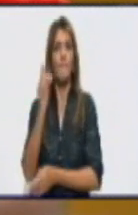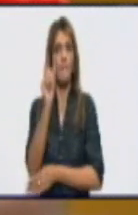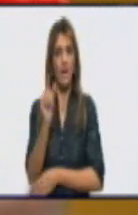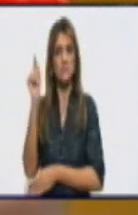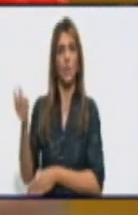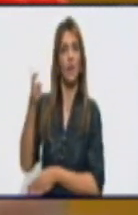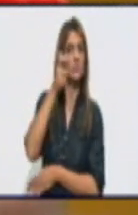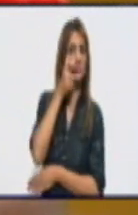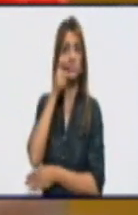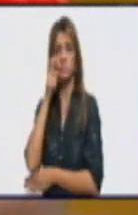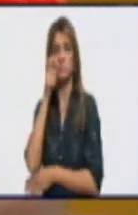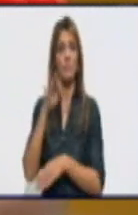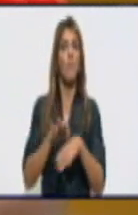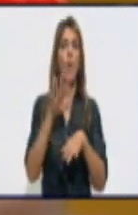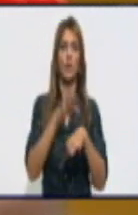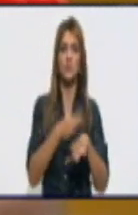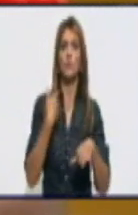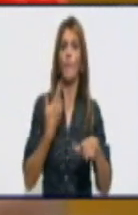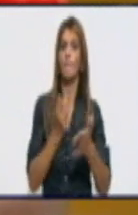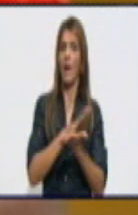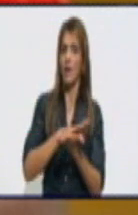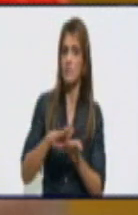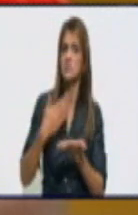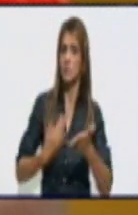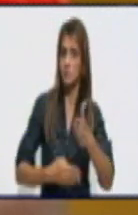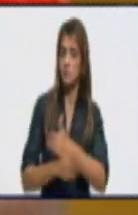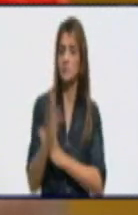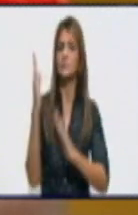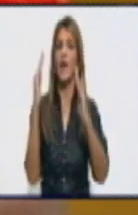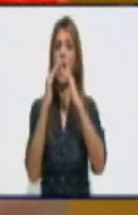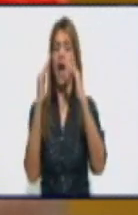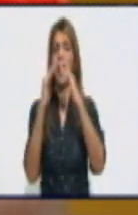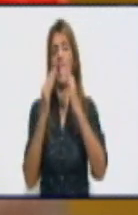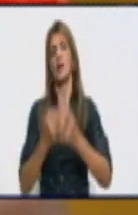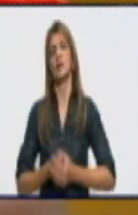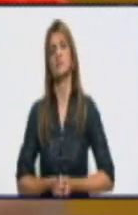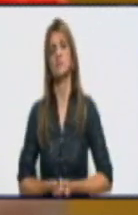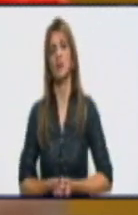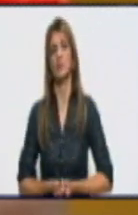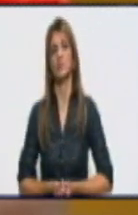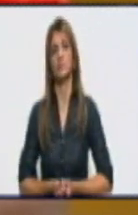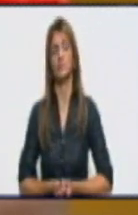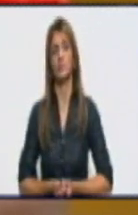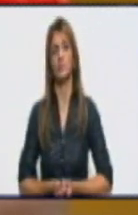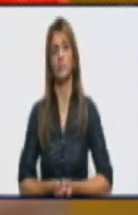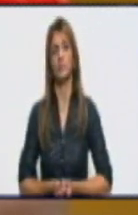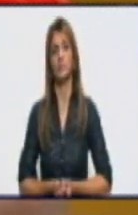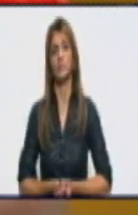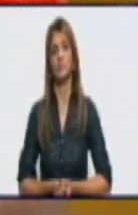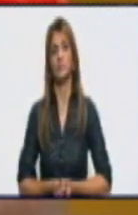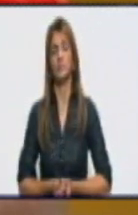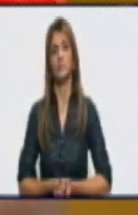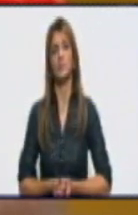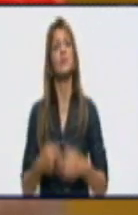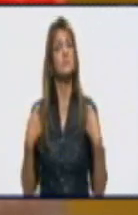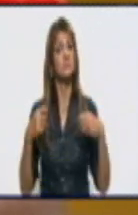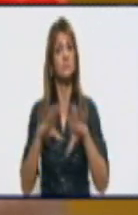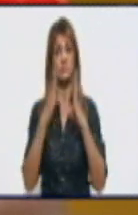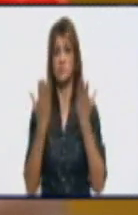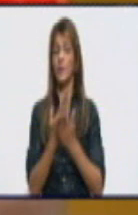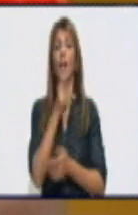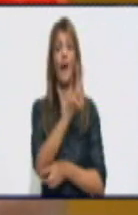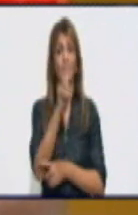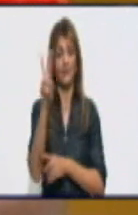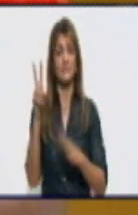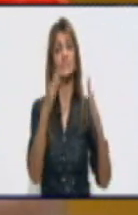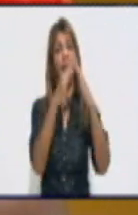identificada cuáles son las viviendas que no se pueden visitar por el momento, pero esto no quiere decir que no se vayan a visitar posteriormente